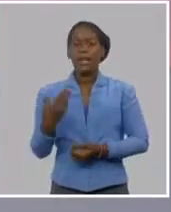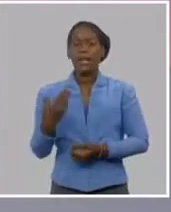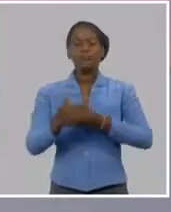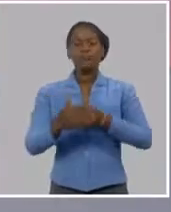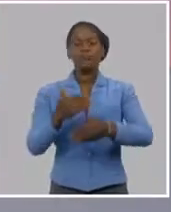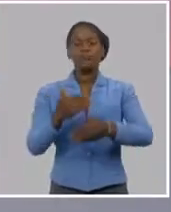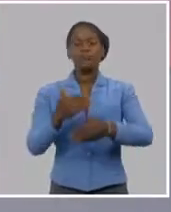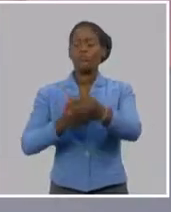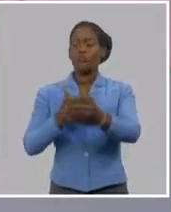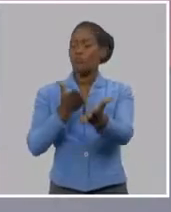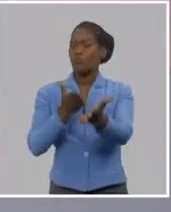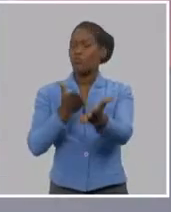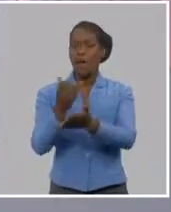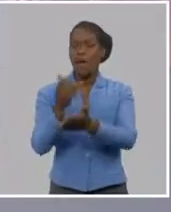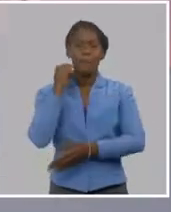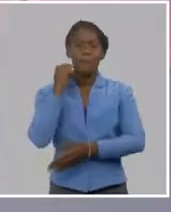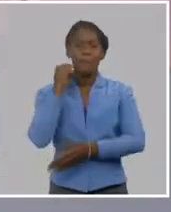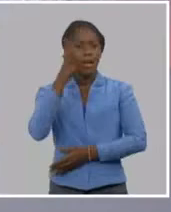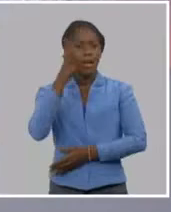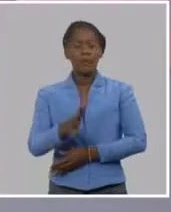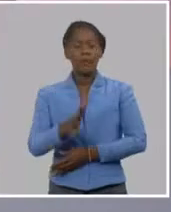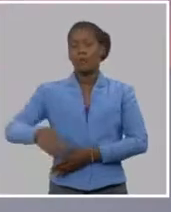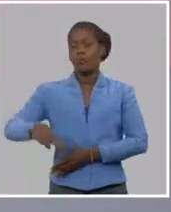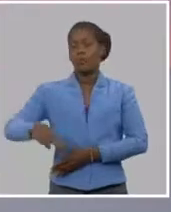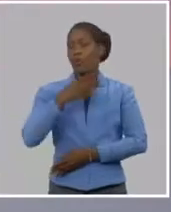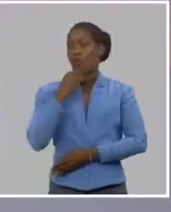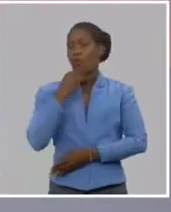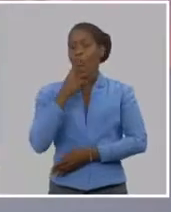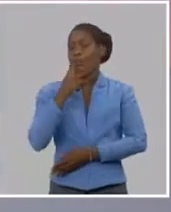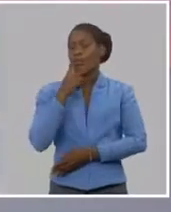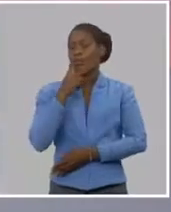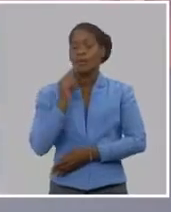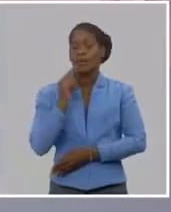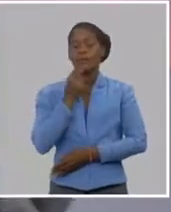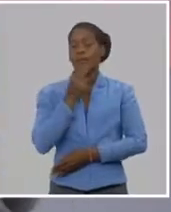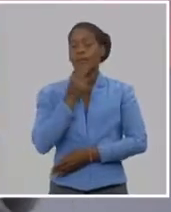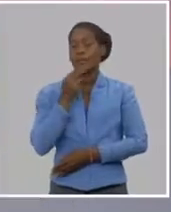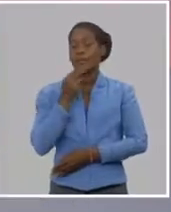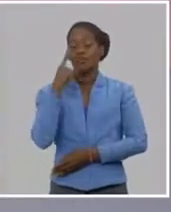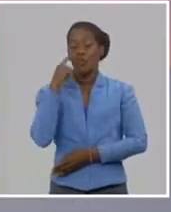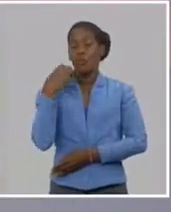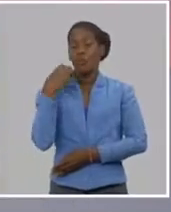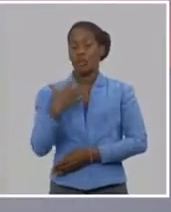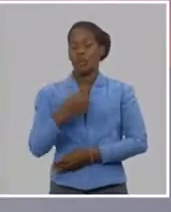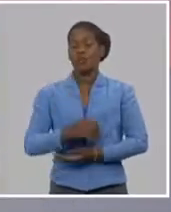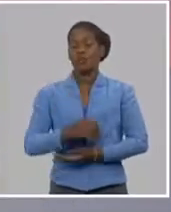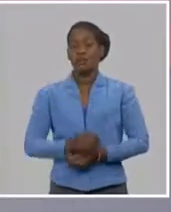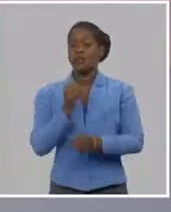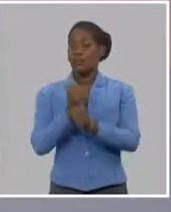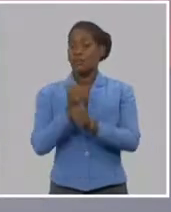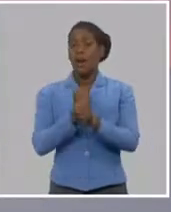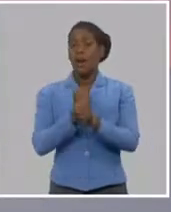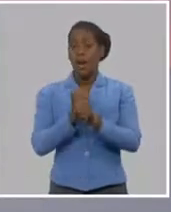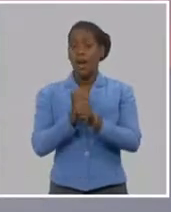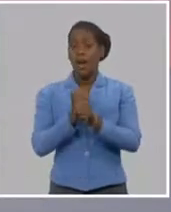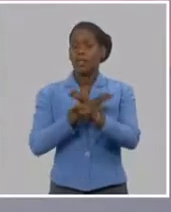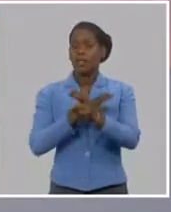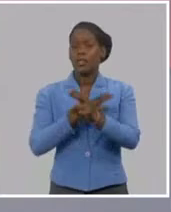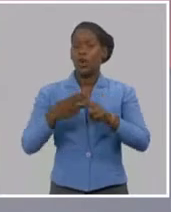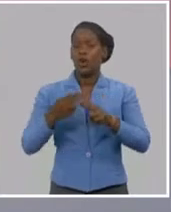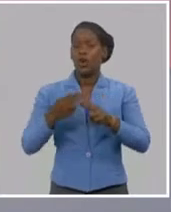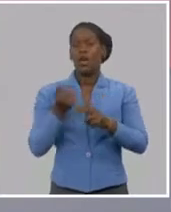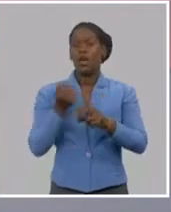elemento a estas premisas del trabajo del movimiento juvenil martiano, y que es